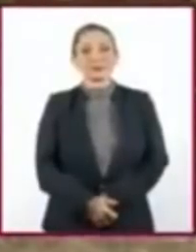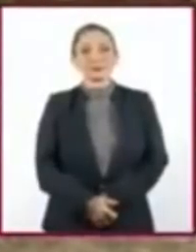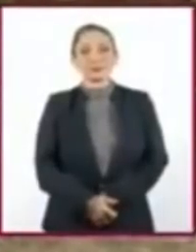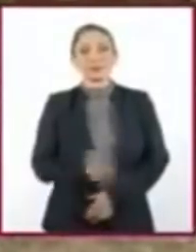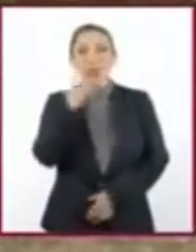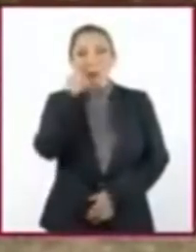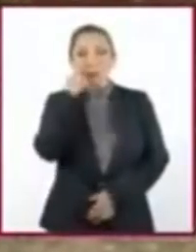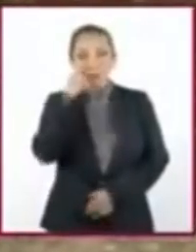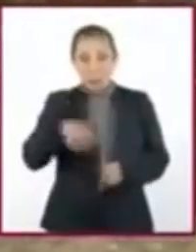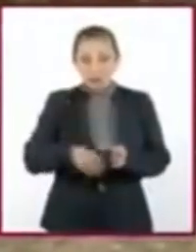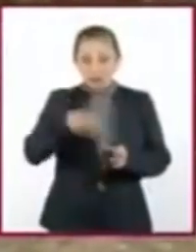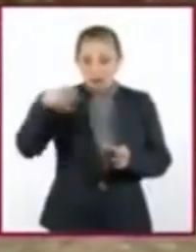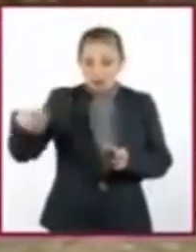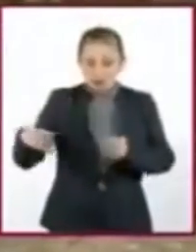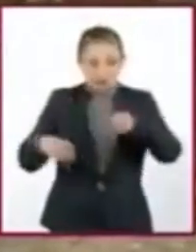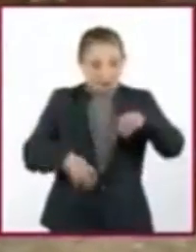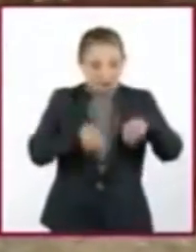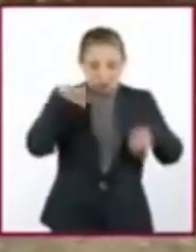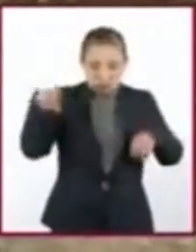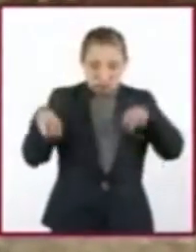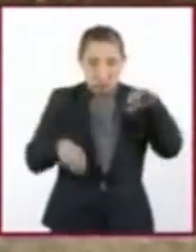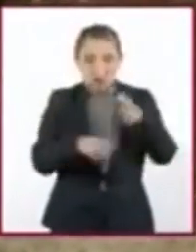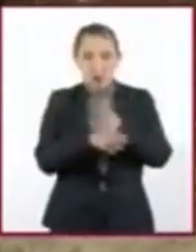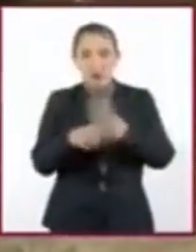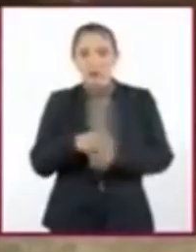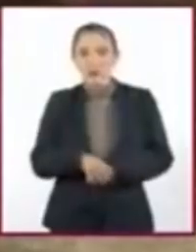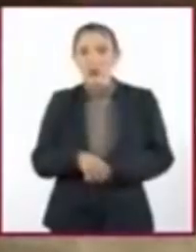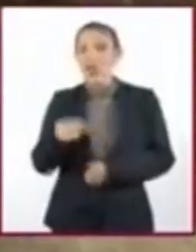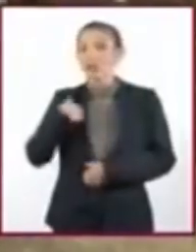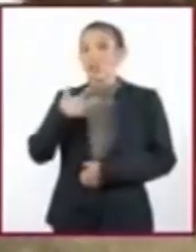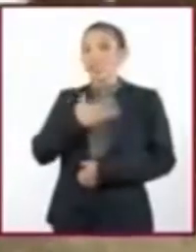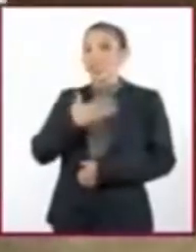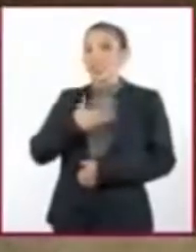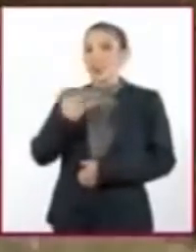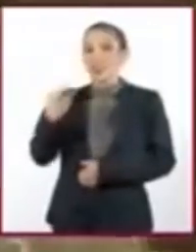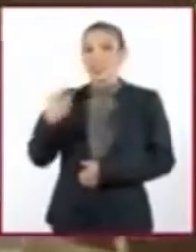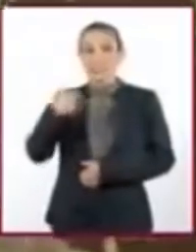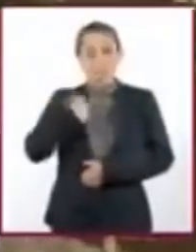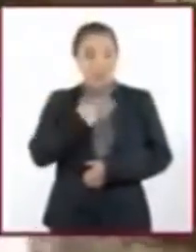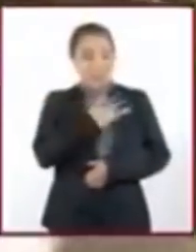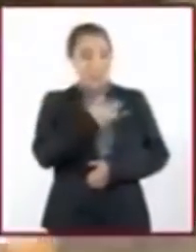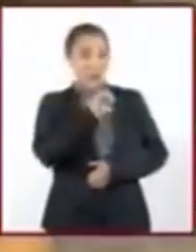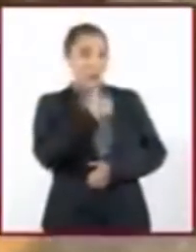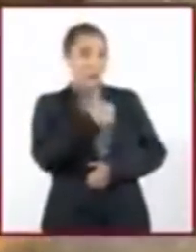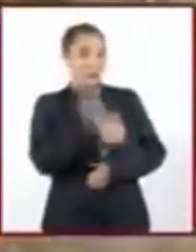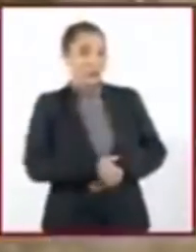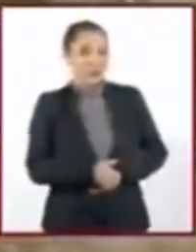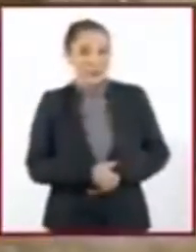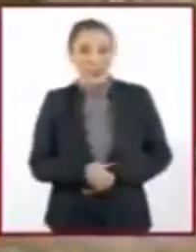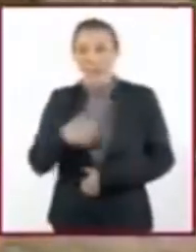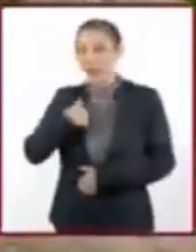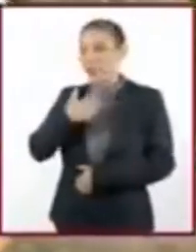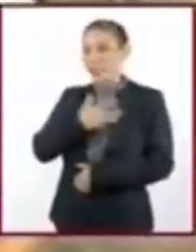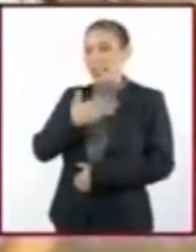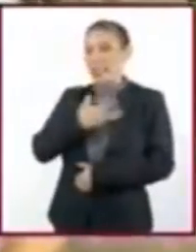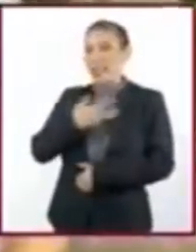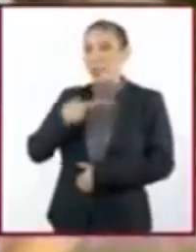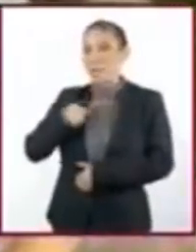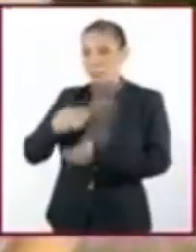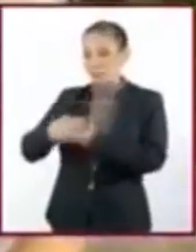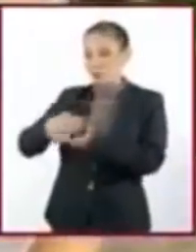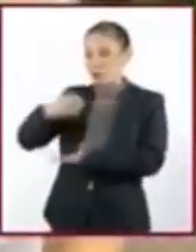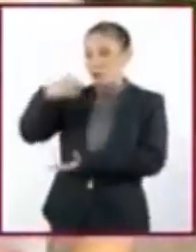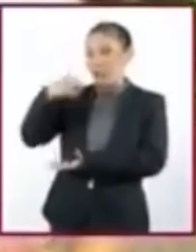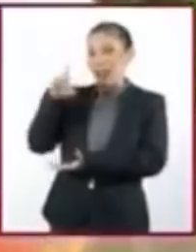vamos a sacar nuestras cosas. Exacto. Yo tengo esta. Yo tengo este. Y yo tengo mi botella